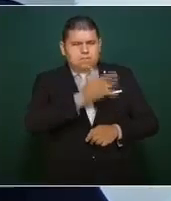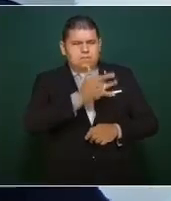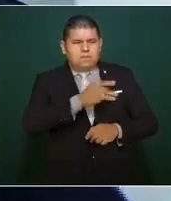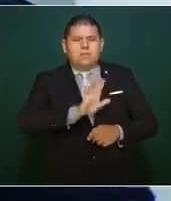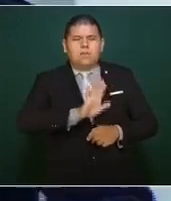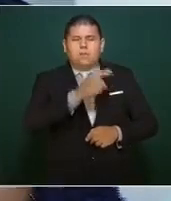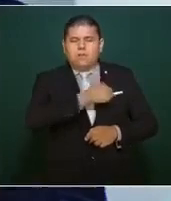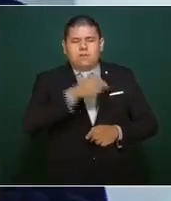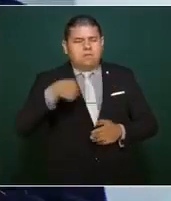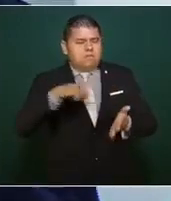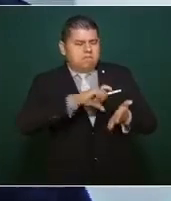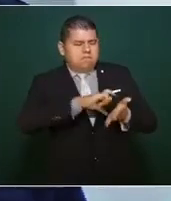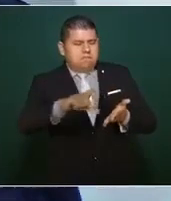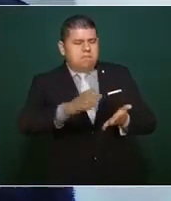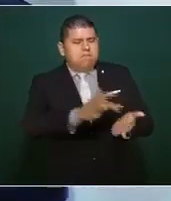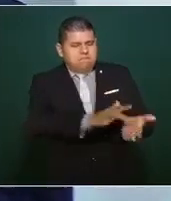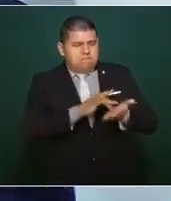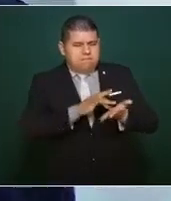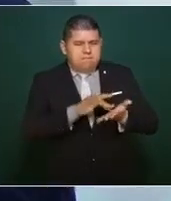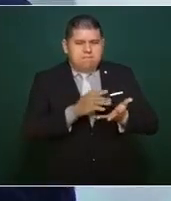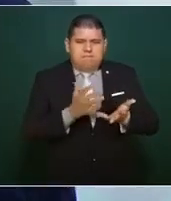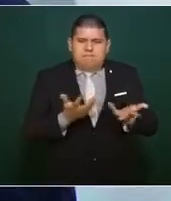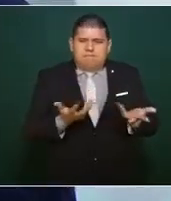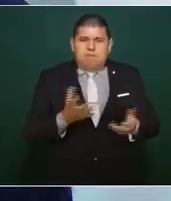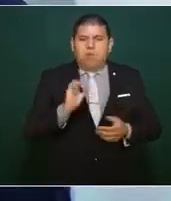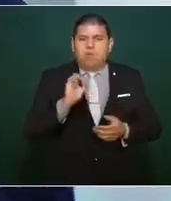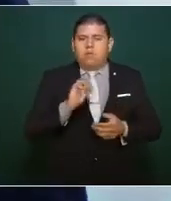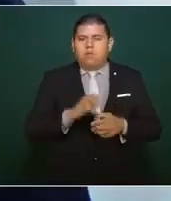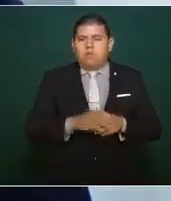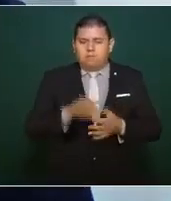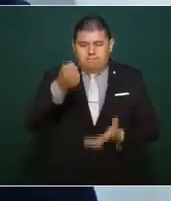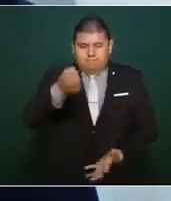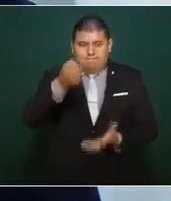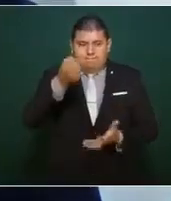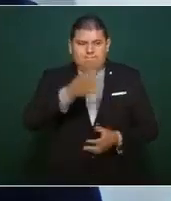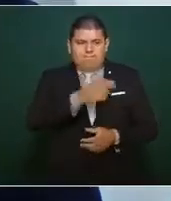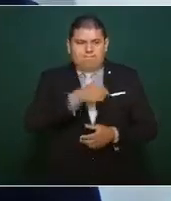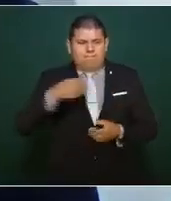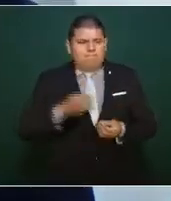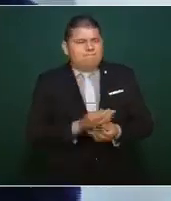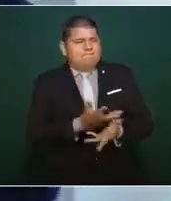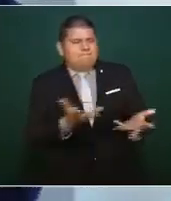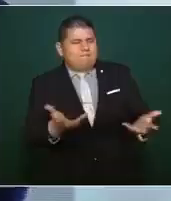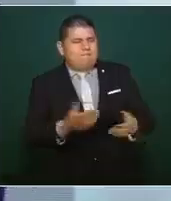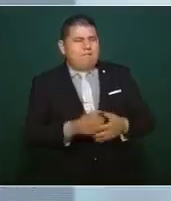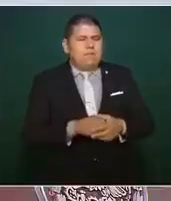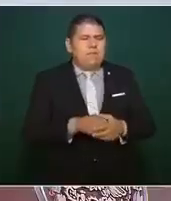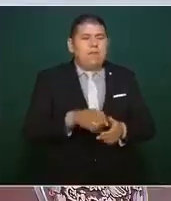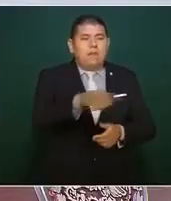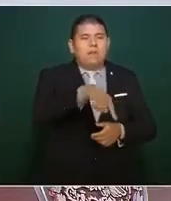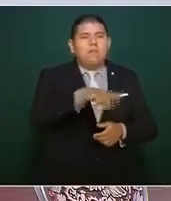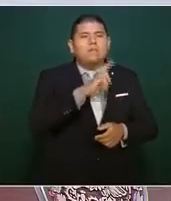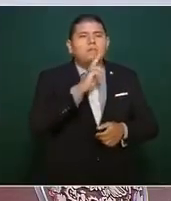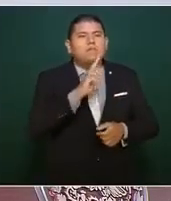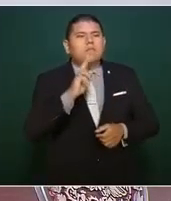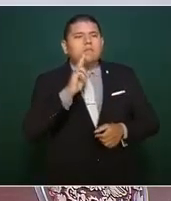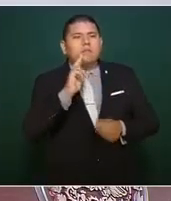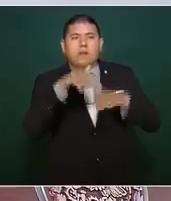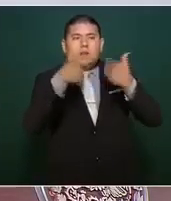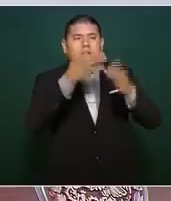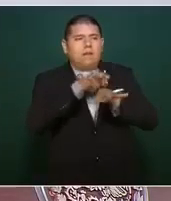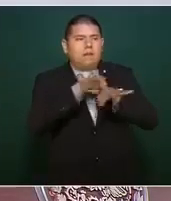que íbamos a seguir entregando el dinero del presupuesto a medios de información. Gracias. Gracias. Gracias. Gracias.